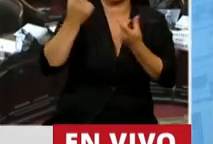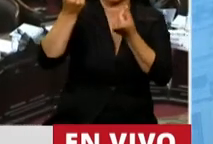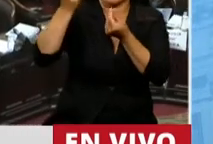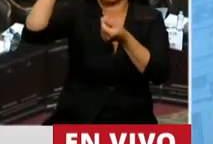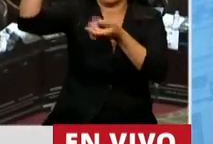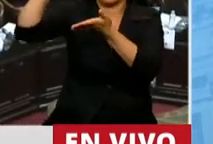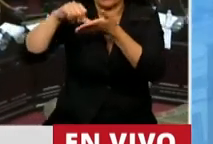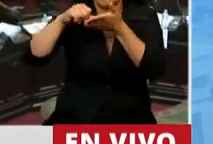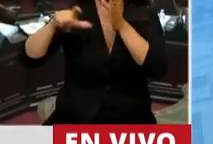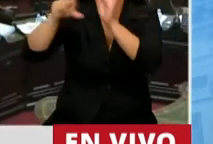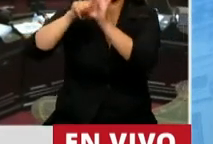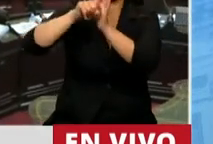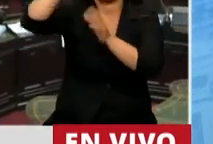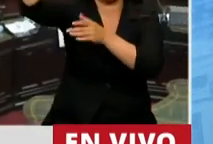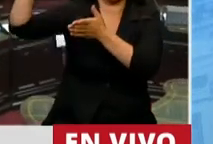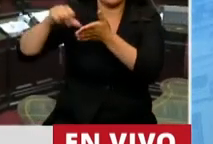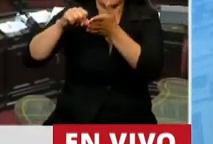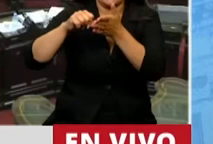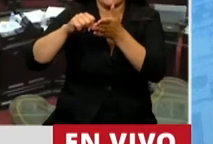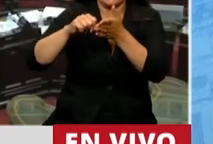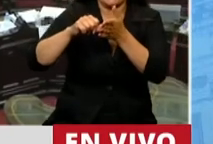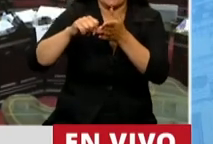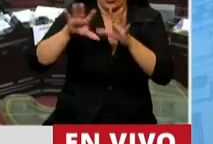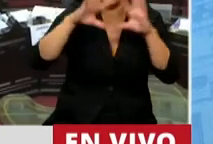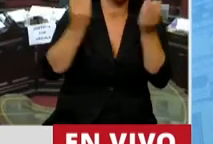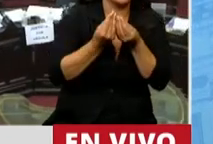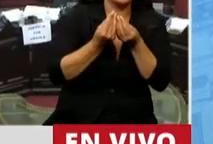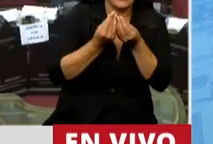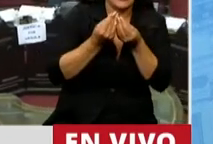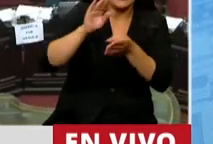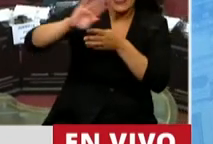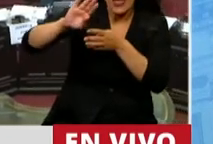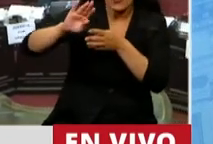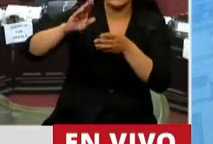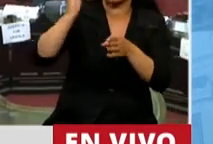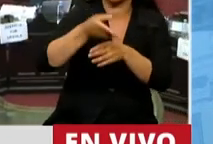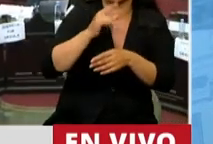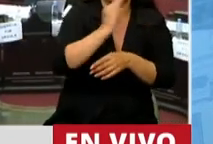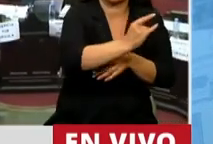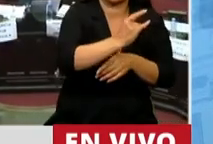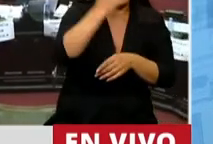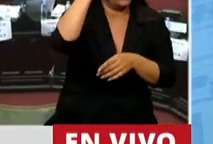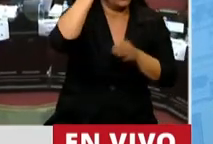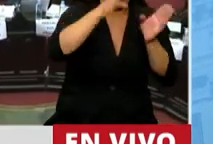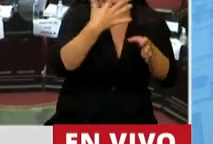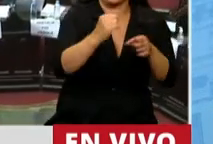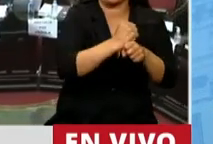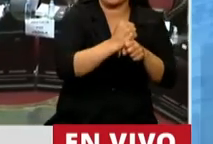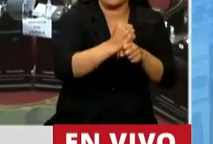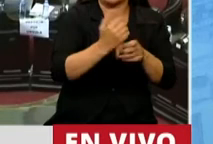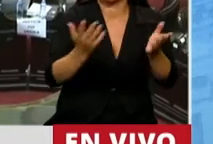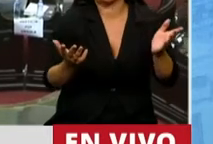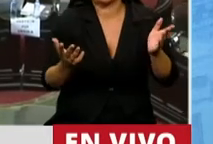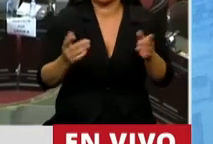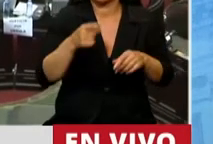extranjera y en legislación extranjera sobre el total de la emisión que apruebe, que tiene que ver con el cálculo del presupuesto y